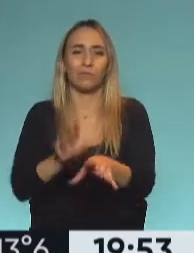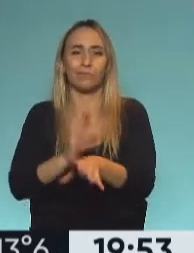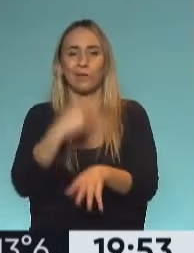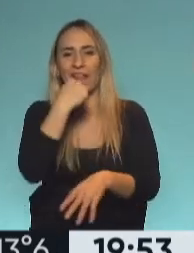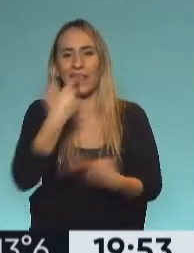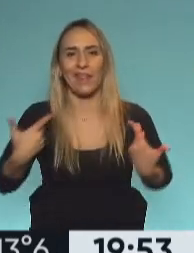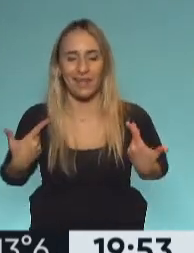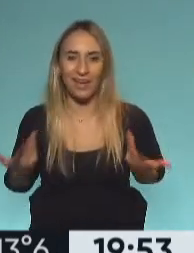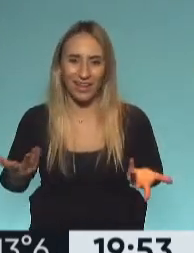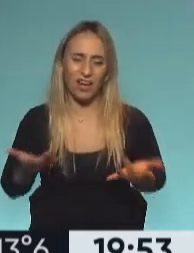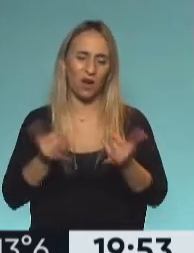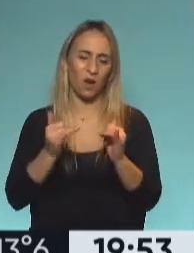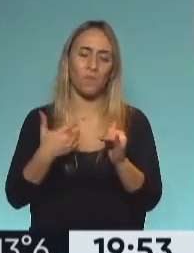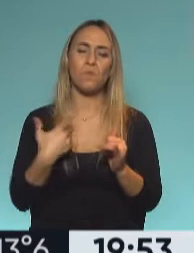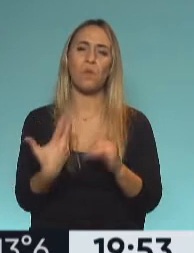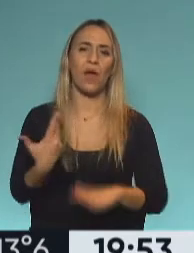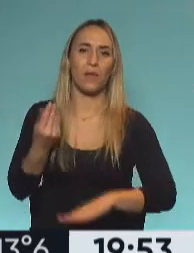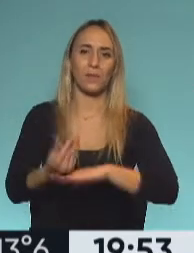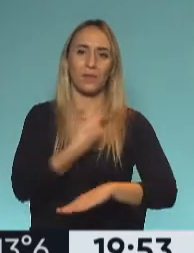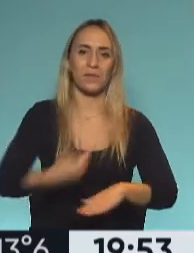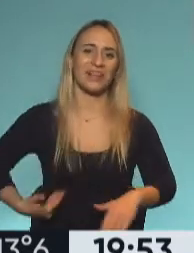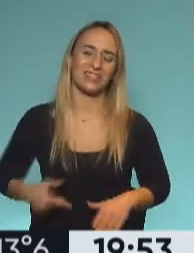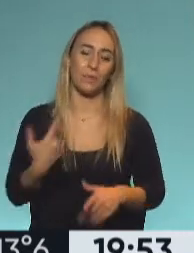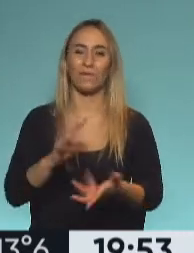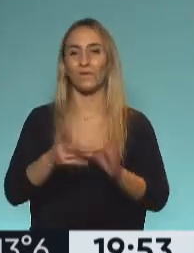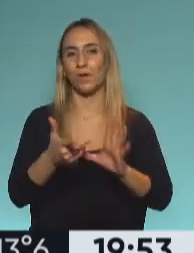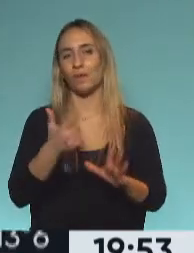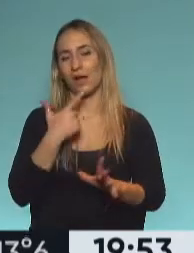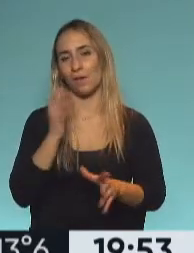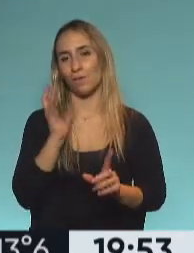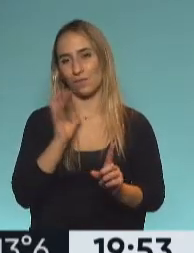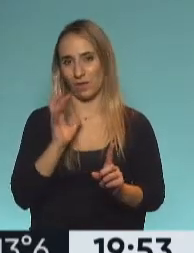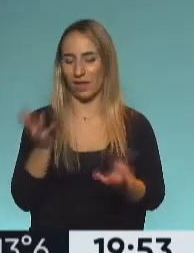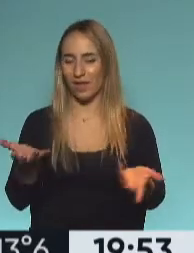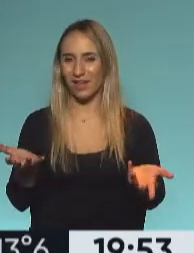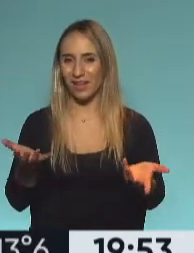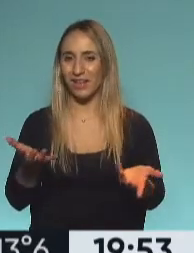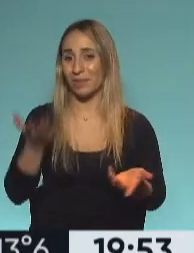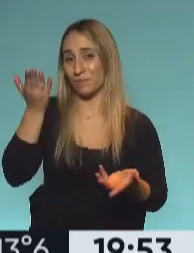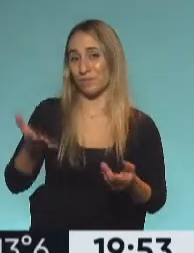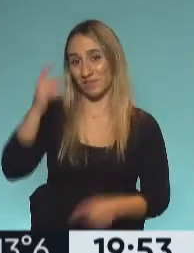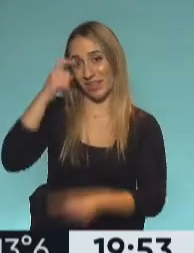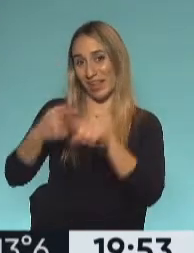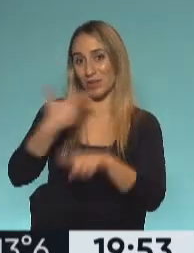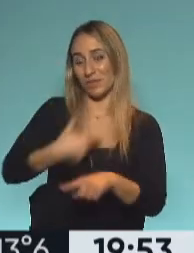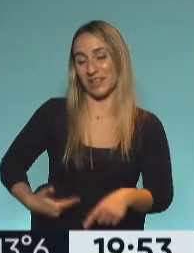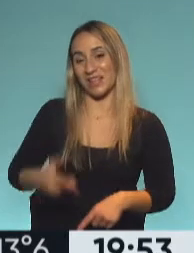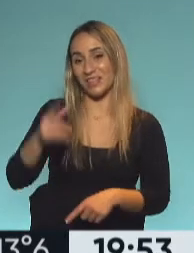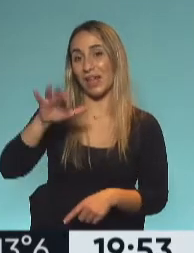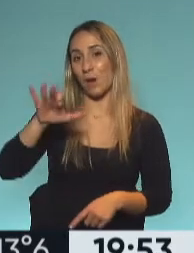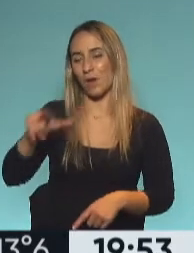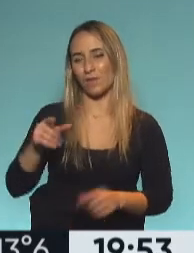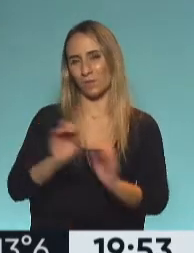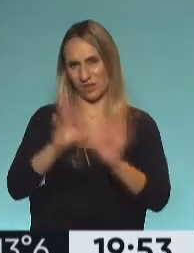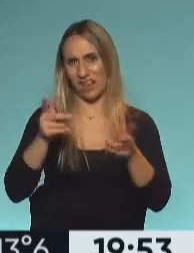está capacitado para hacerlo. En ese tono siempre irónico que maneja el expresidente también fue muy claro en